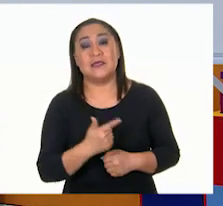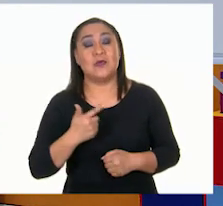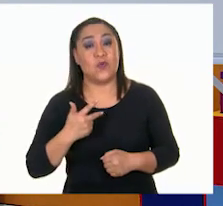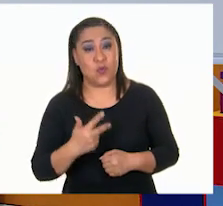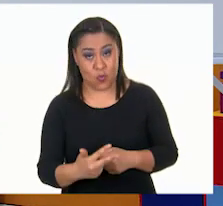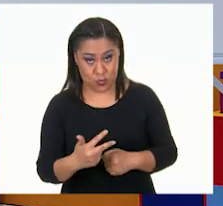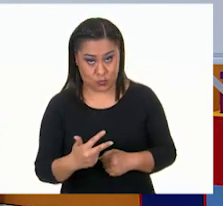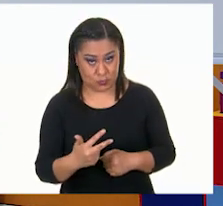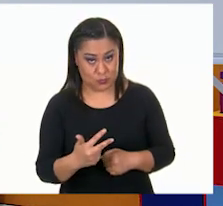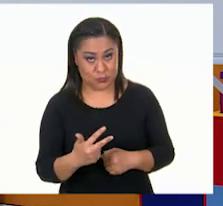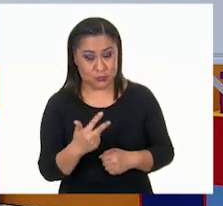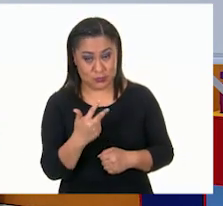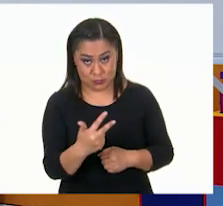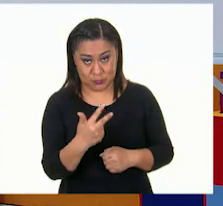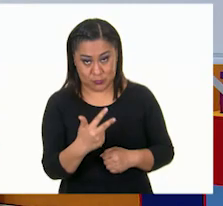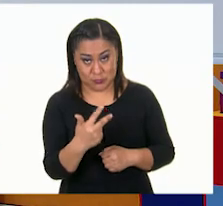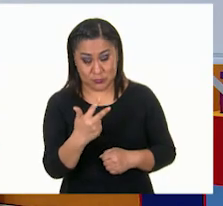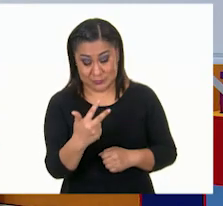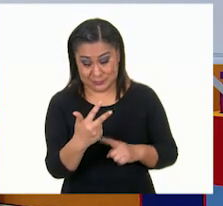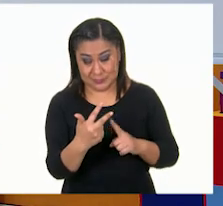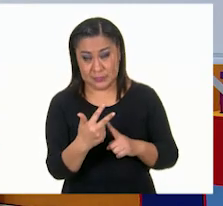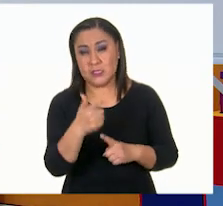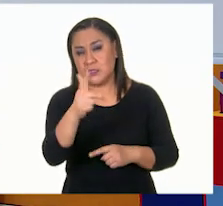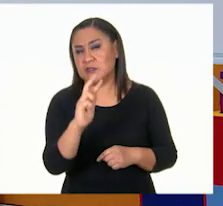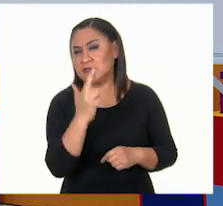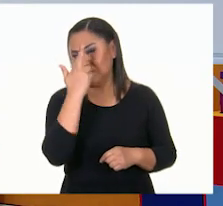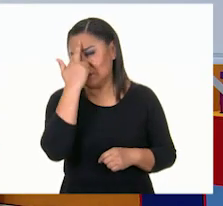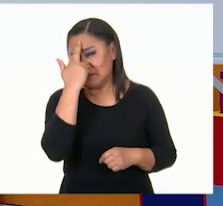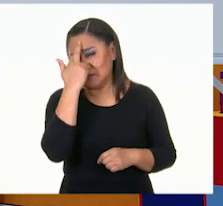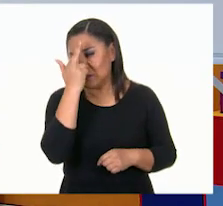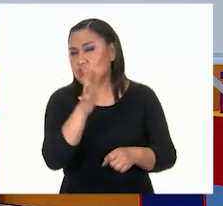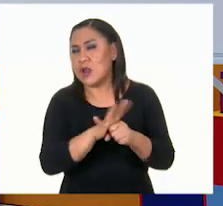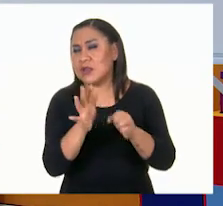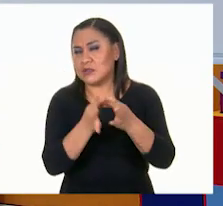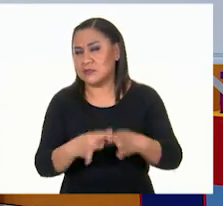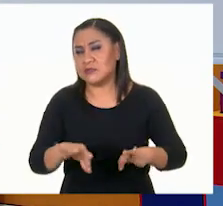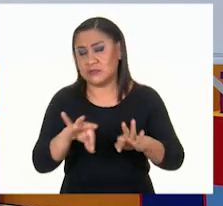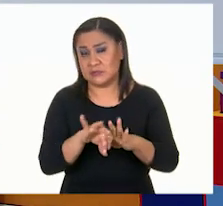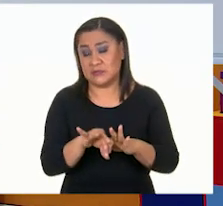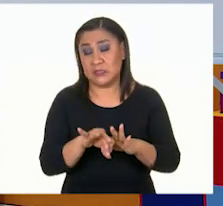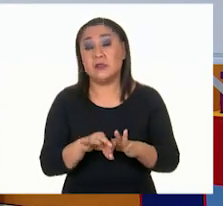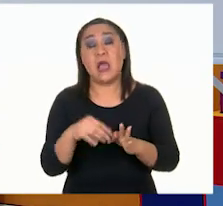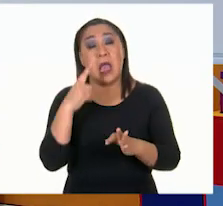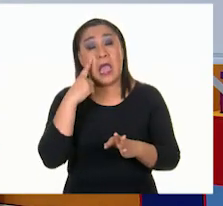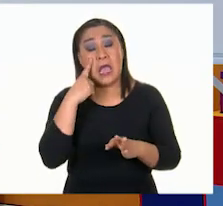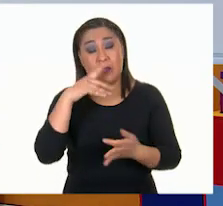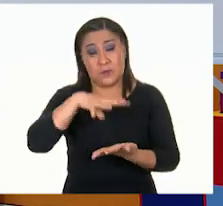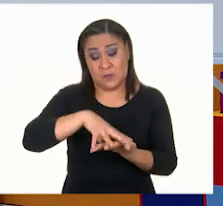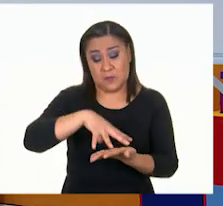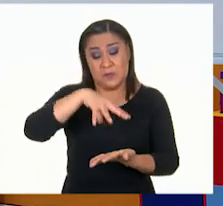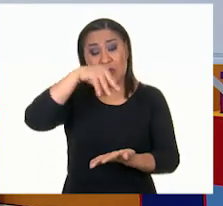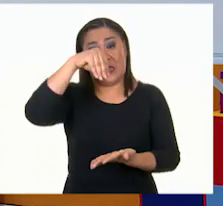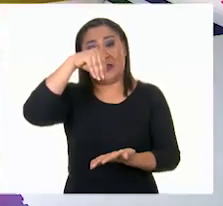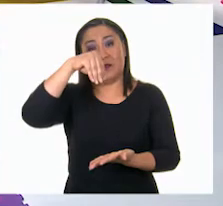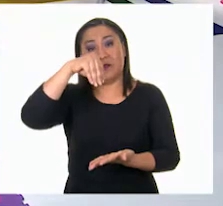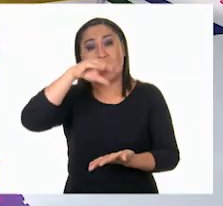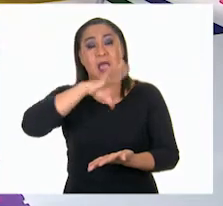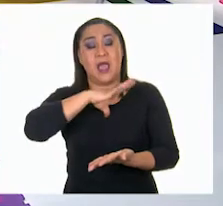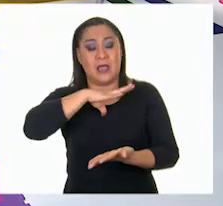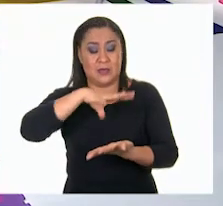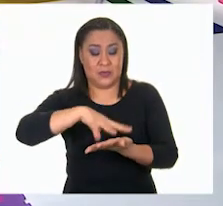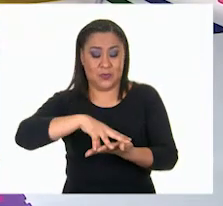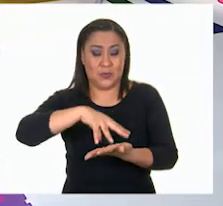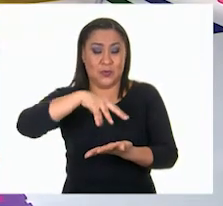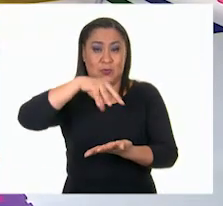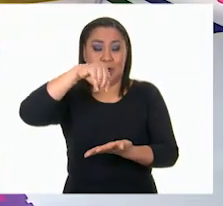siete, ocho. Ocho. Y recuerdan algo importante, que todas las pirámides tienen una cúspide. Si